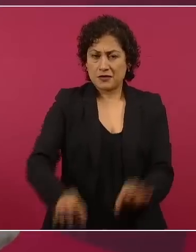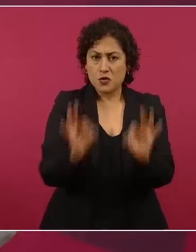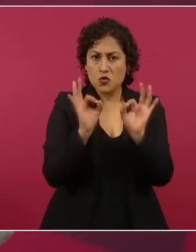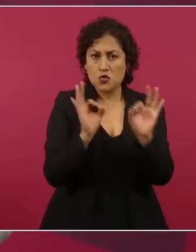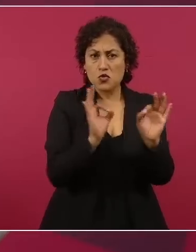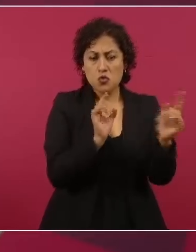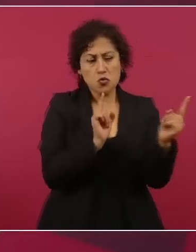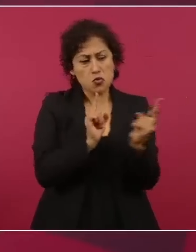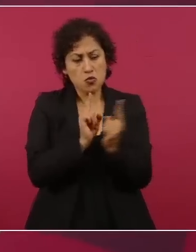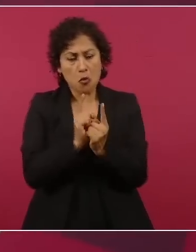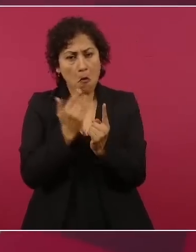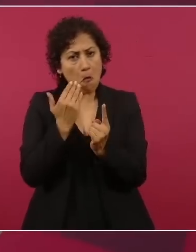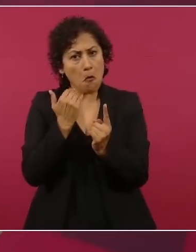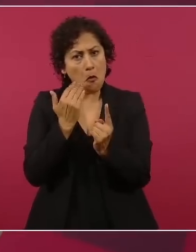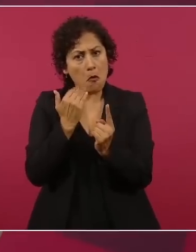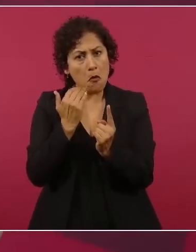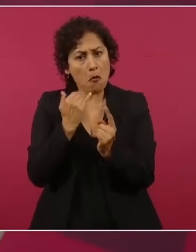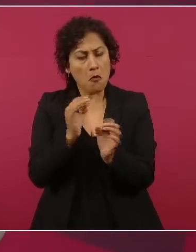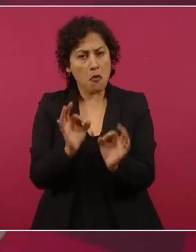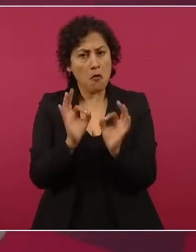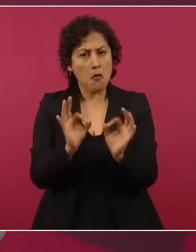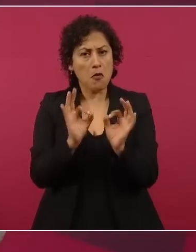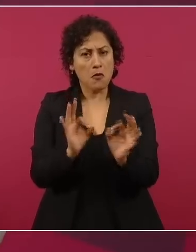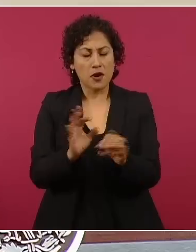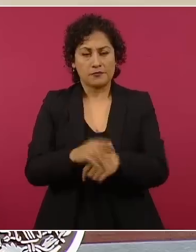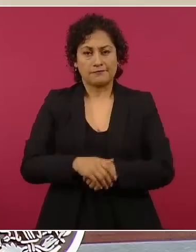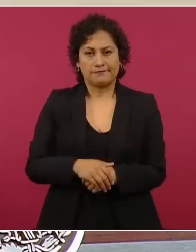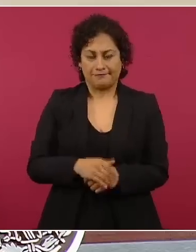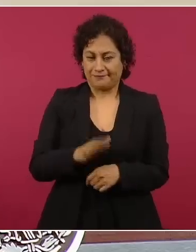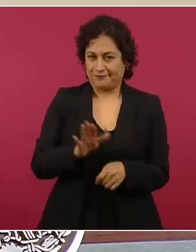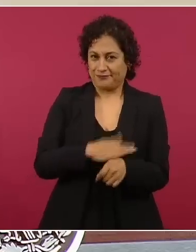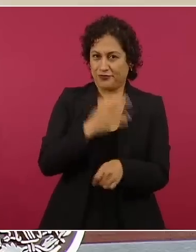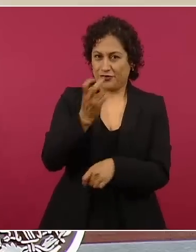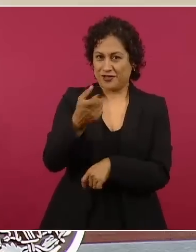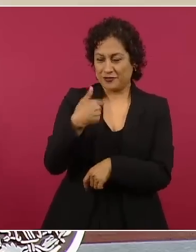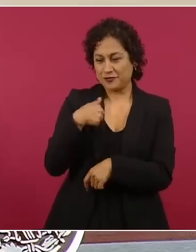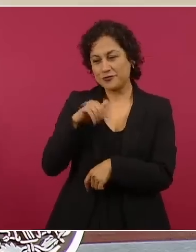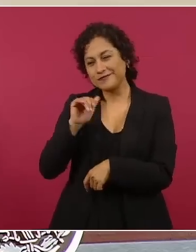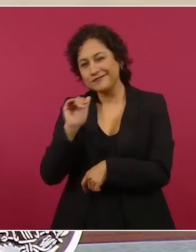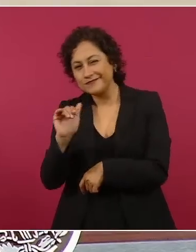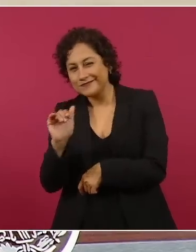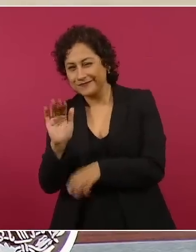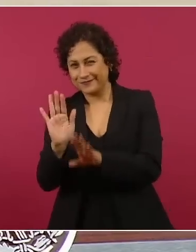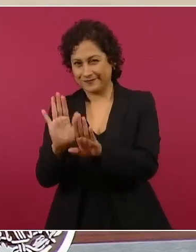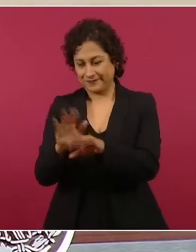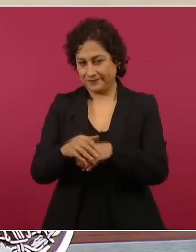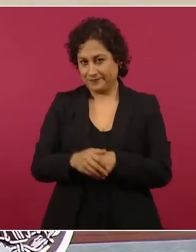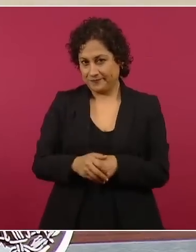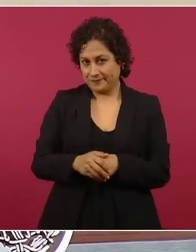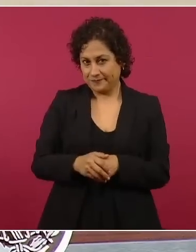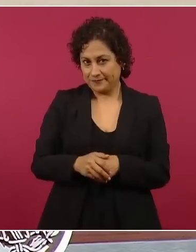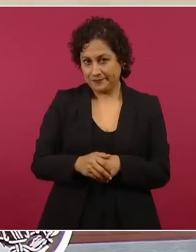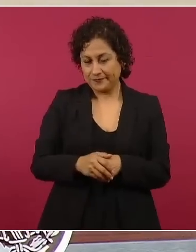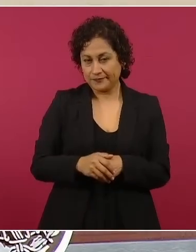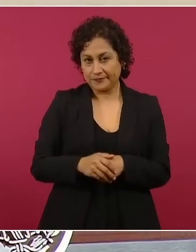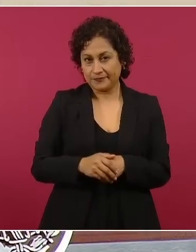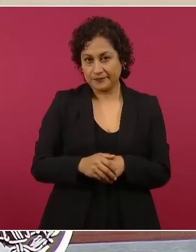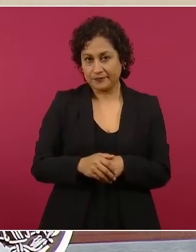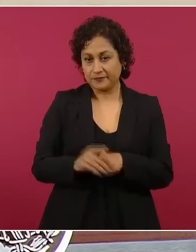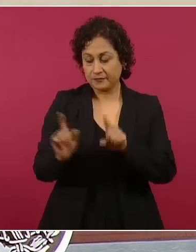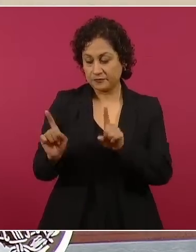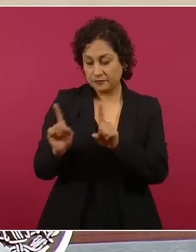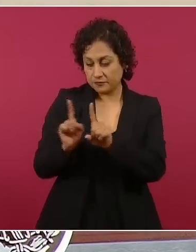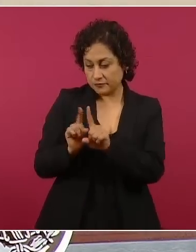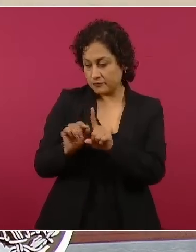Le dije, mire, nada más le voy a pedir aquí a la